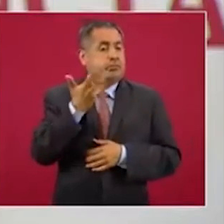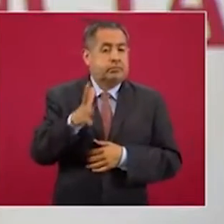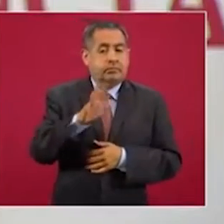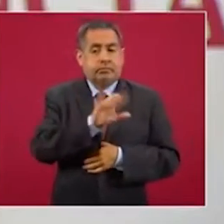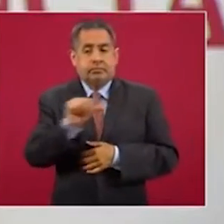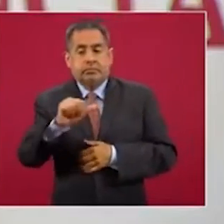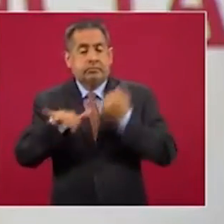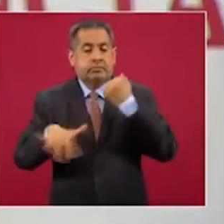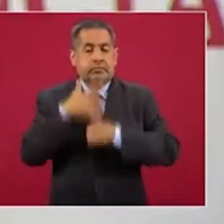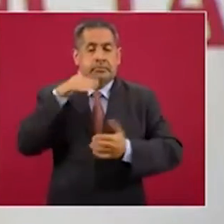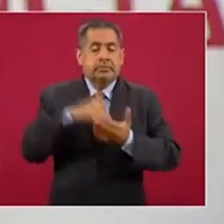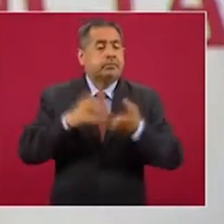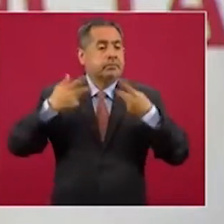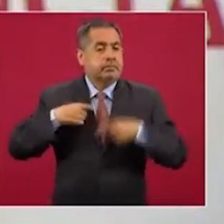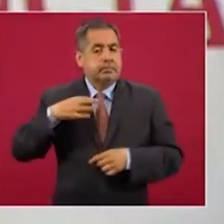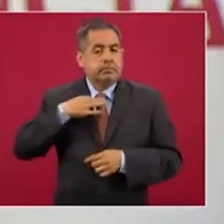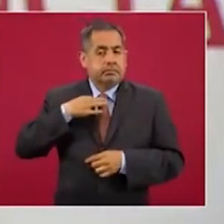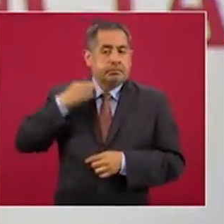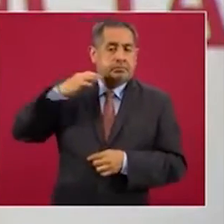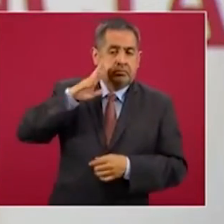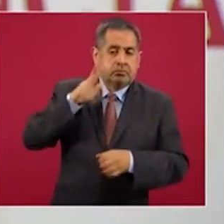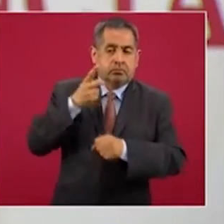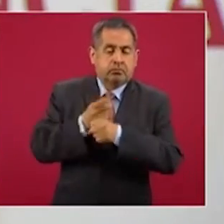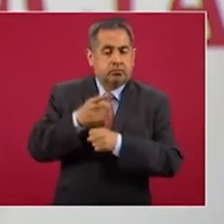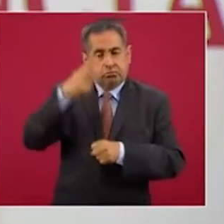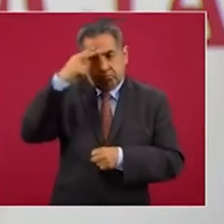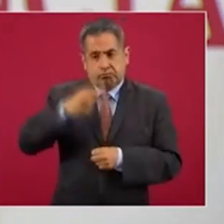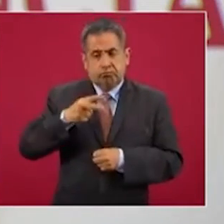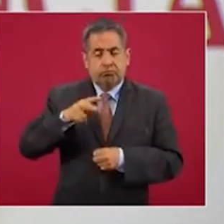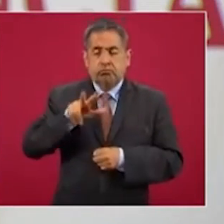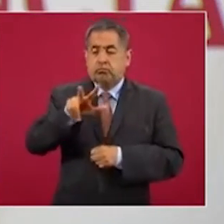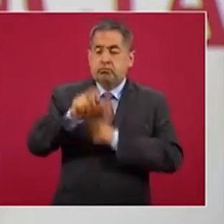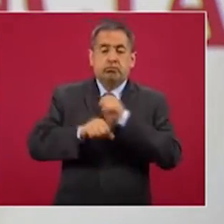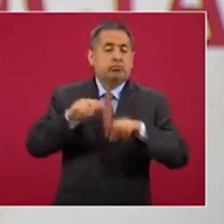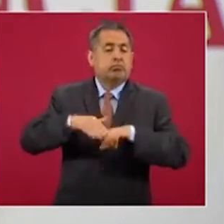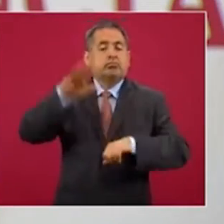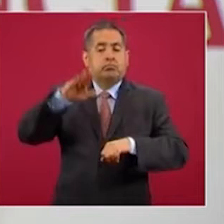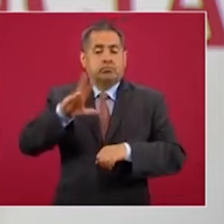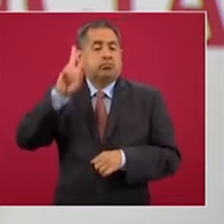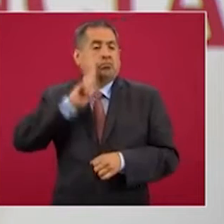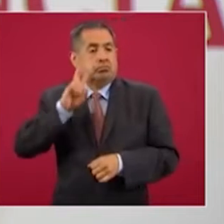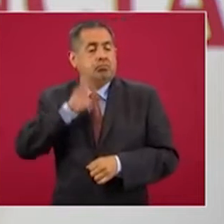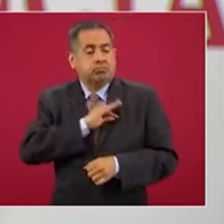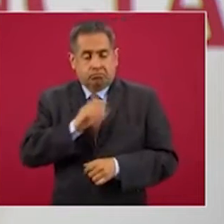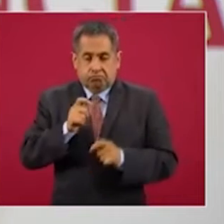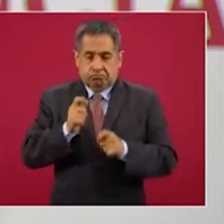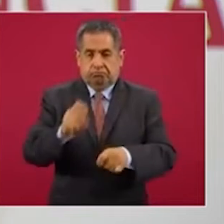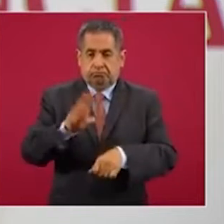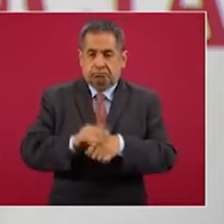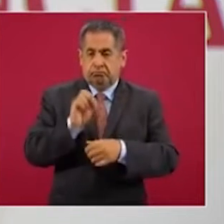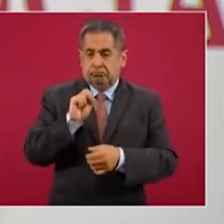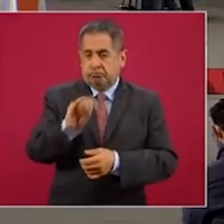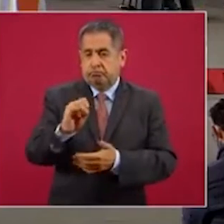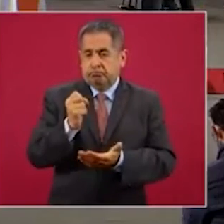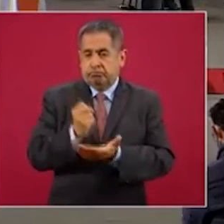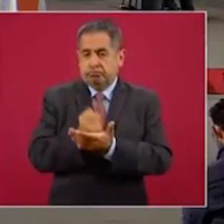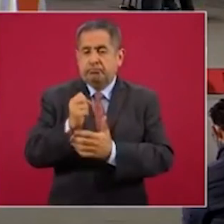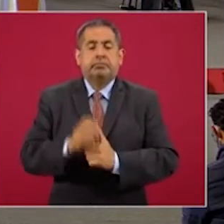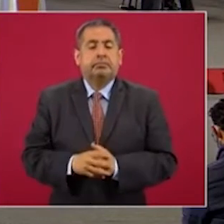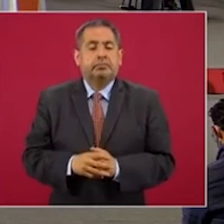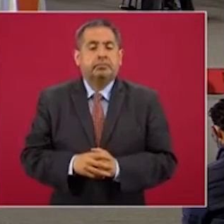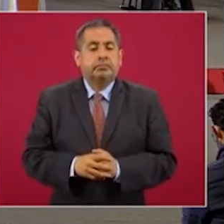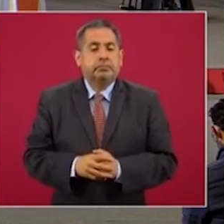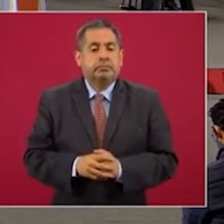tras la autorización de la Comisión Federal para la Protección contra Riesgos Sanitarios, COFEPRIS. En la conferencia mañanera del presidente